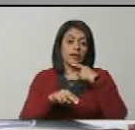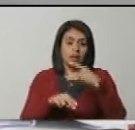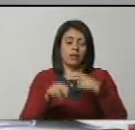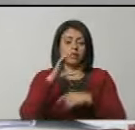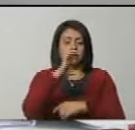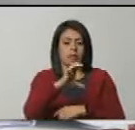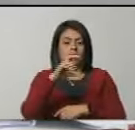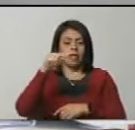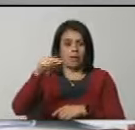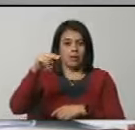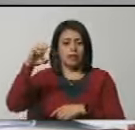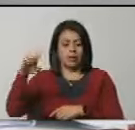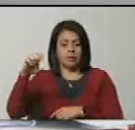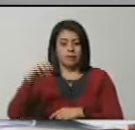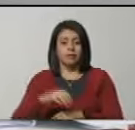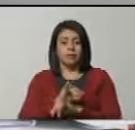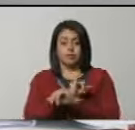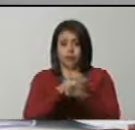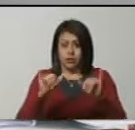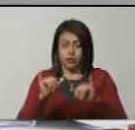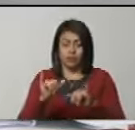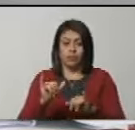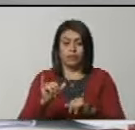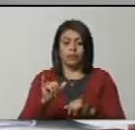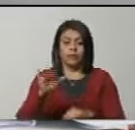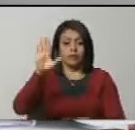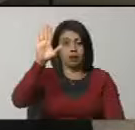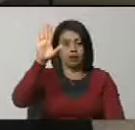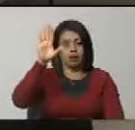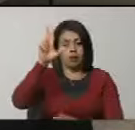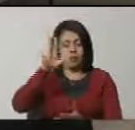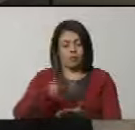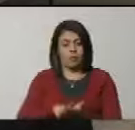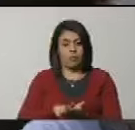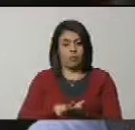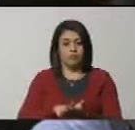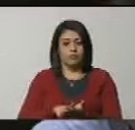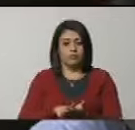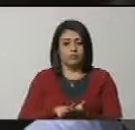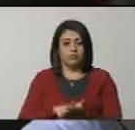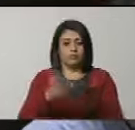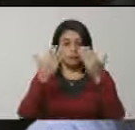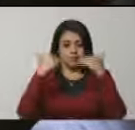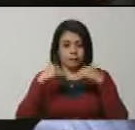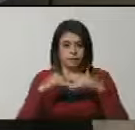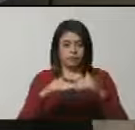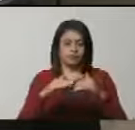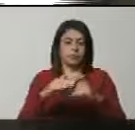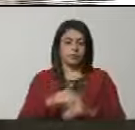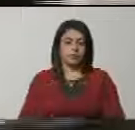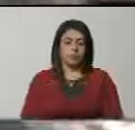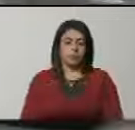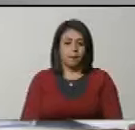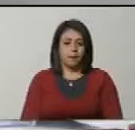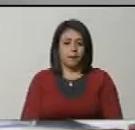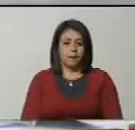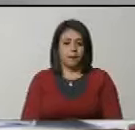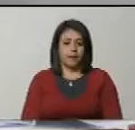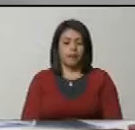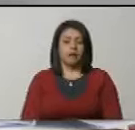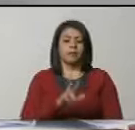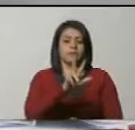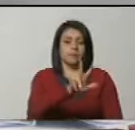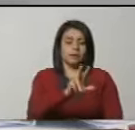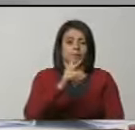el Consejo Nacional Electoral. En consideración. Aprobado por unanimidad. Siguiente. Ciudadana Secretaria.